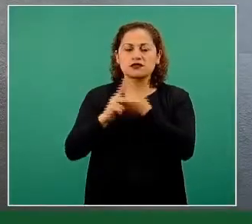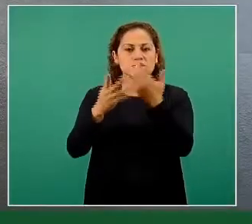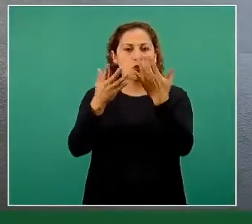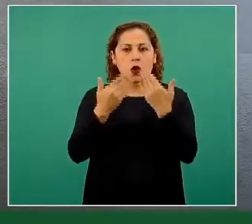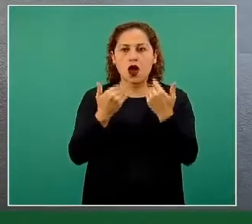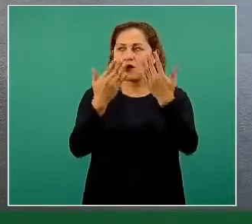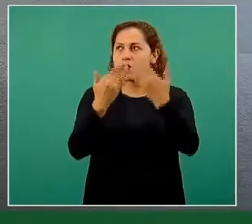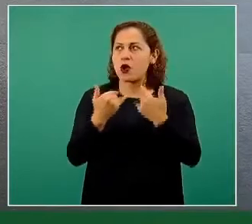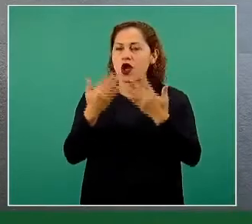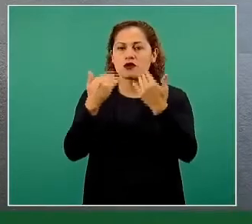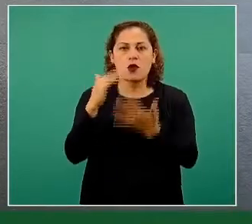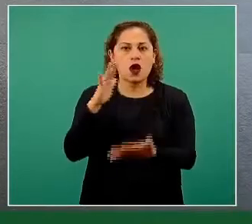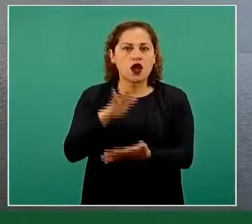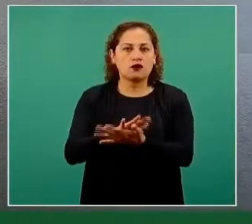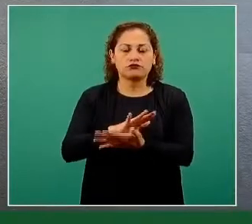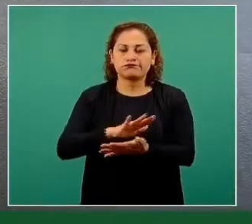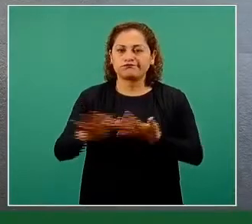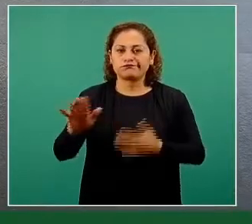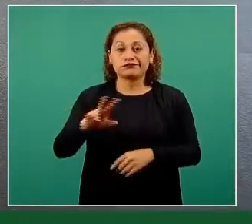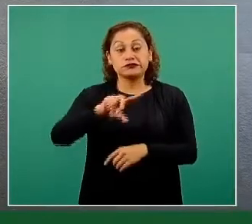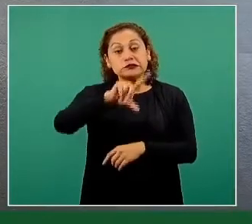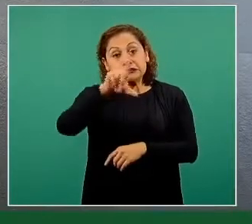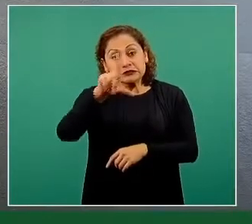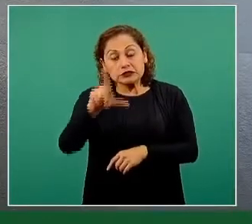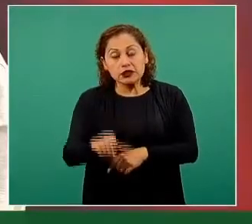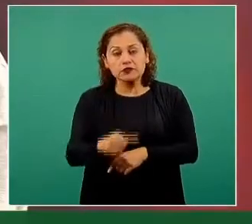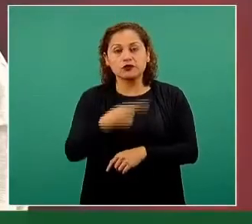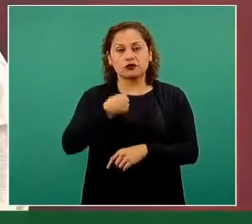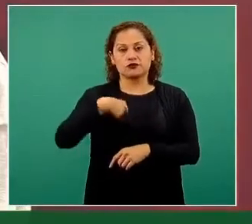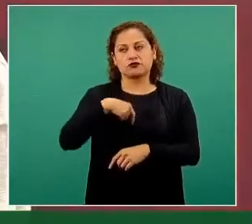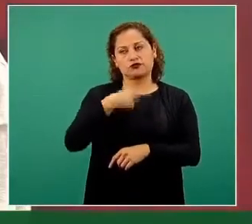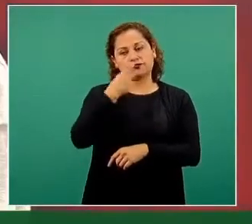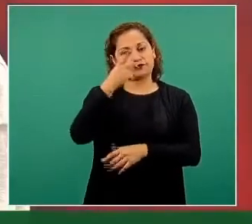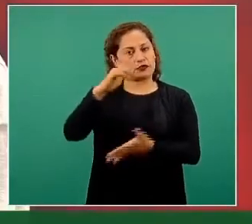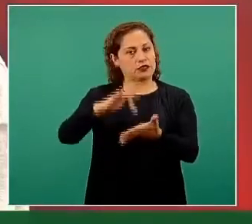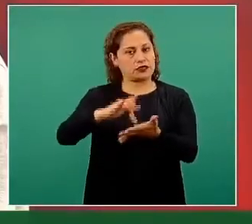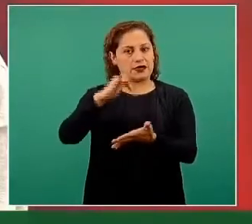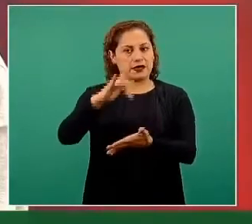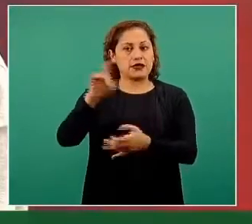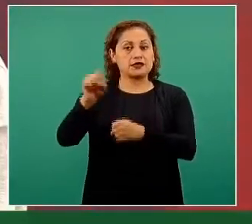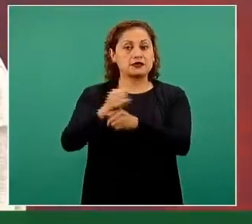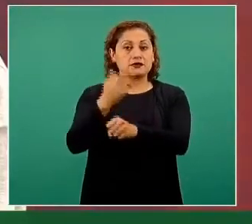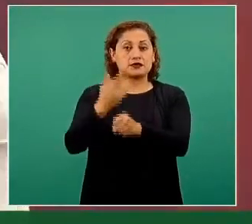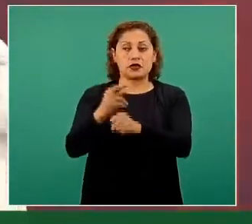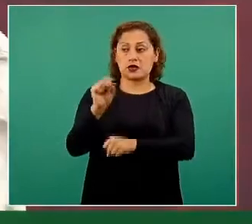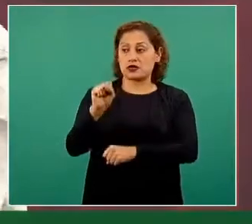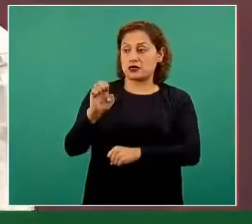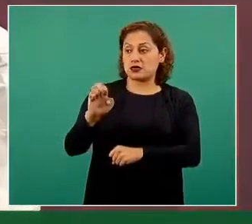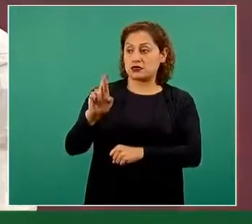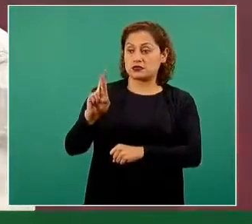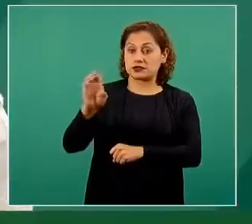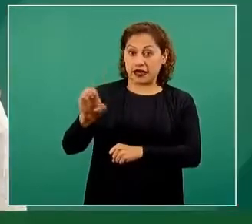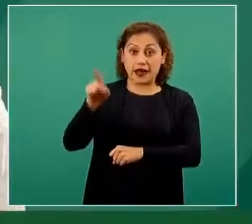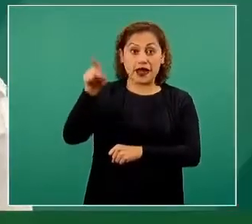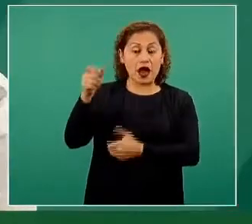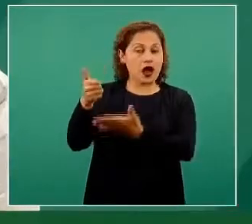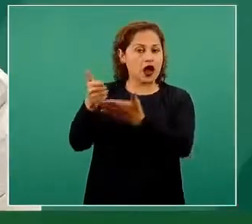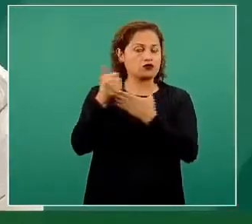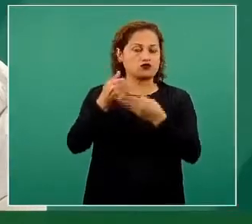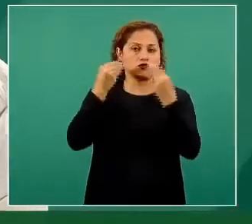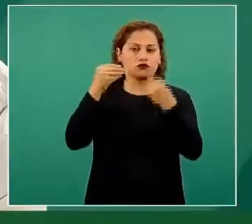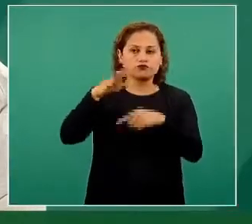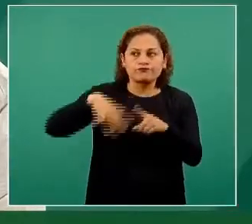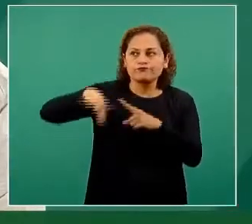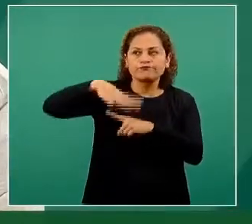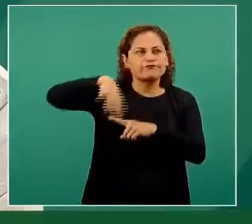contribución que agradecemos, obviamente muy diligente por parte de la Secretaría de Relaciones Exteriores, en la búsqueda de una solución